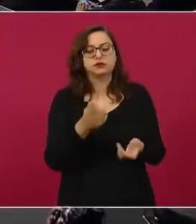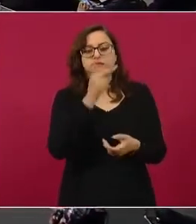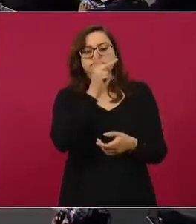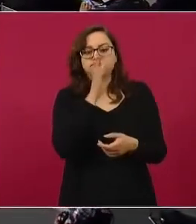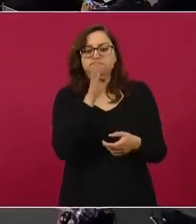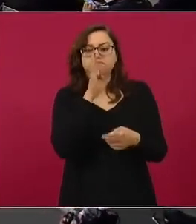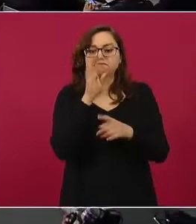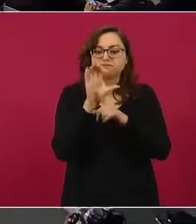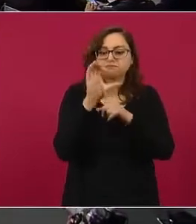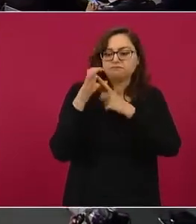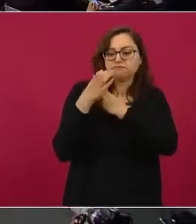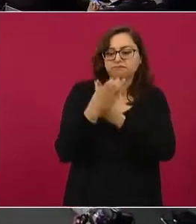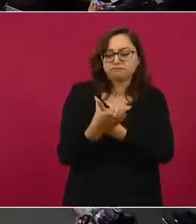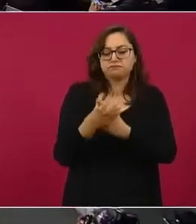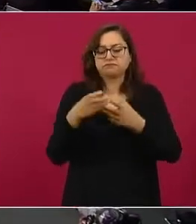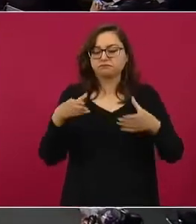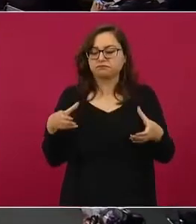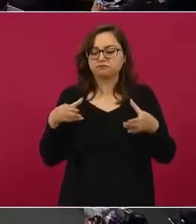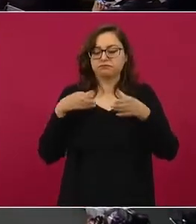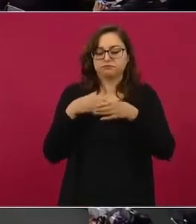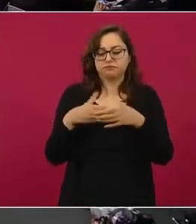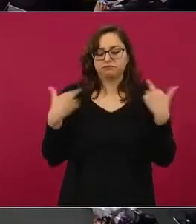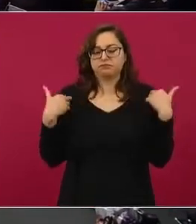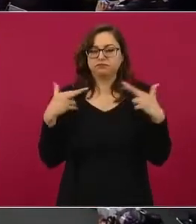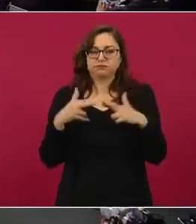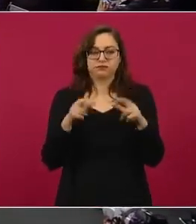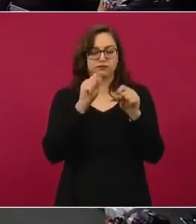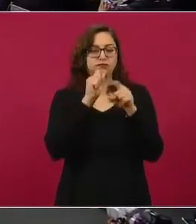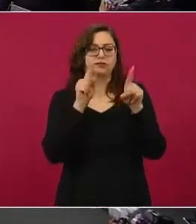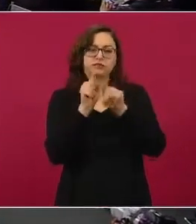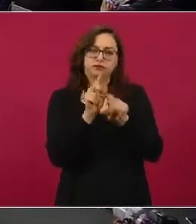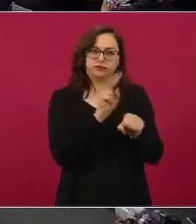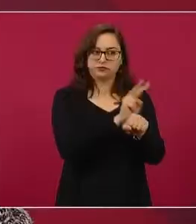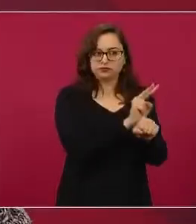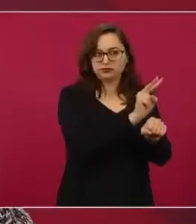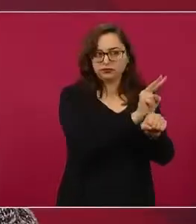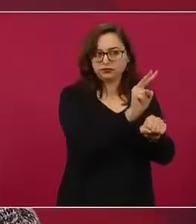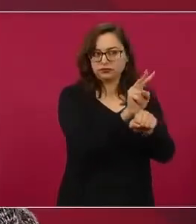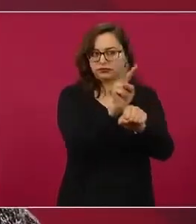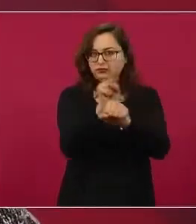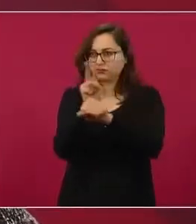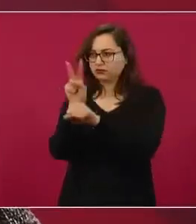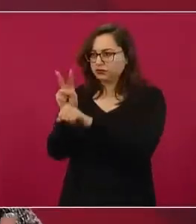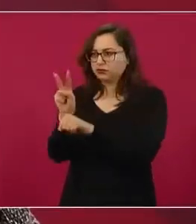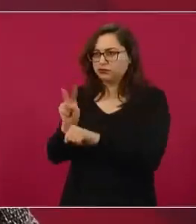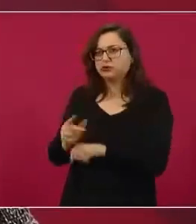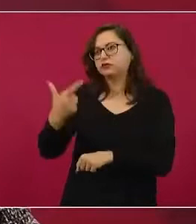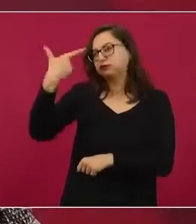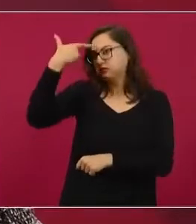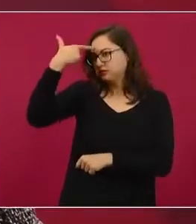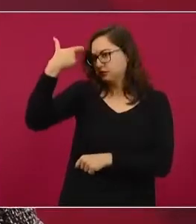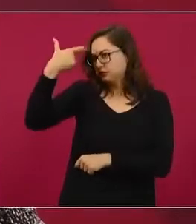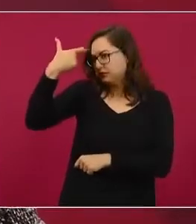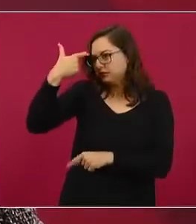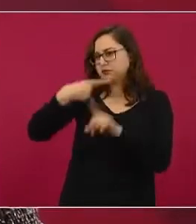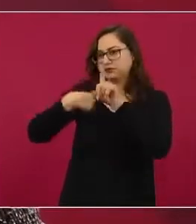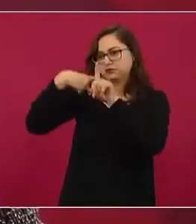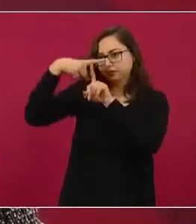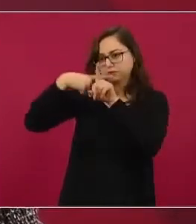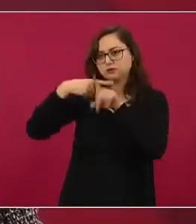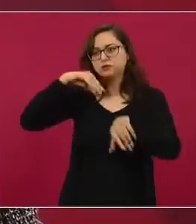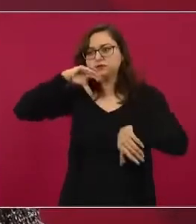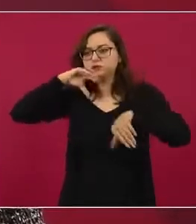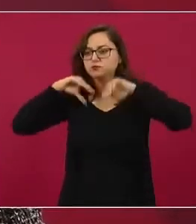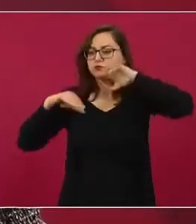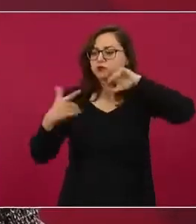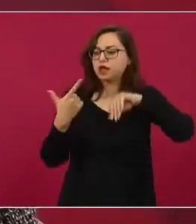familia de comité junto con algunos maestros hacen todo lo que es tomar la temperatura, el verlo de estarles el